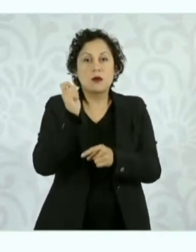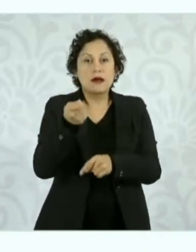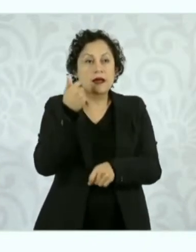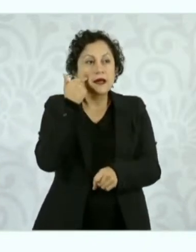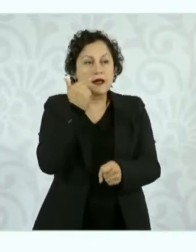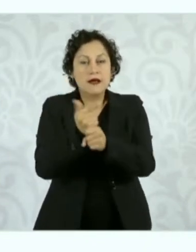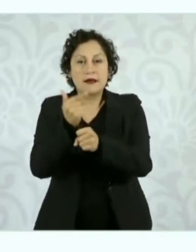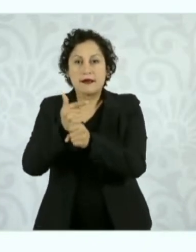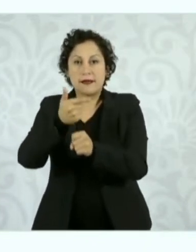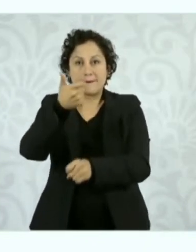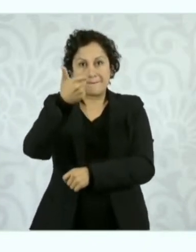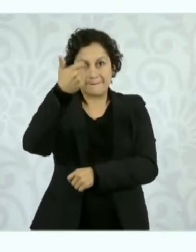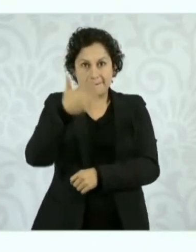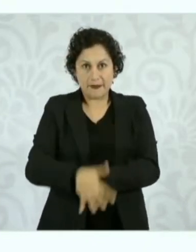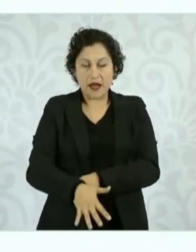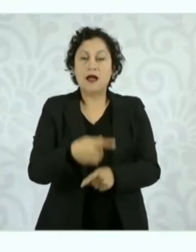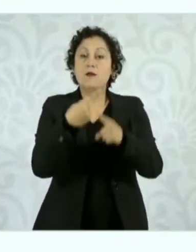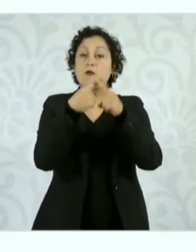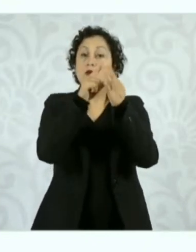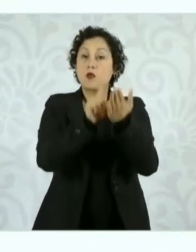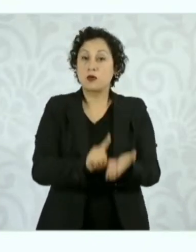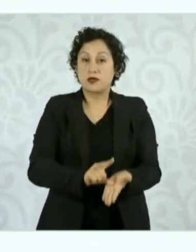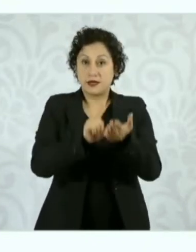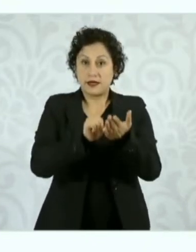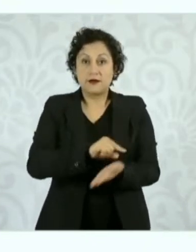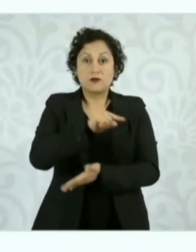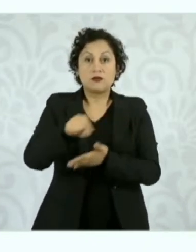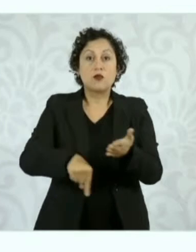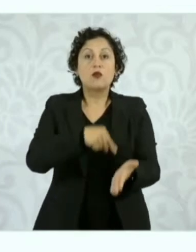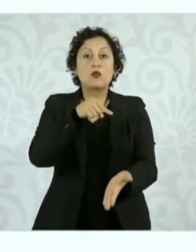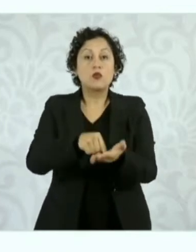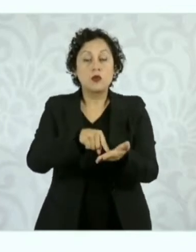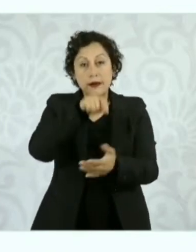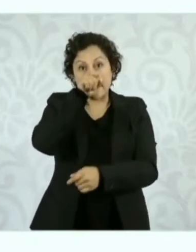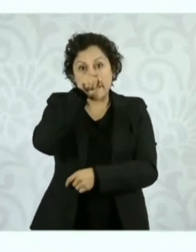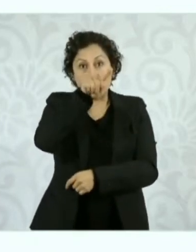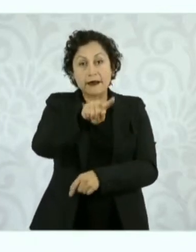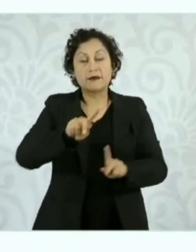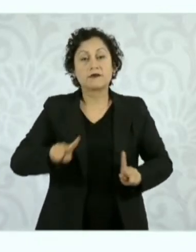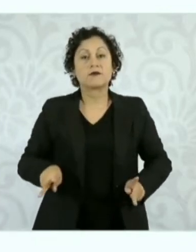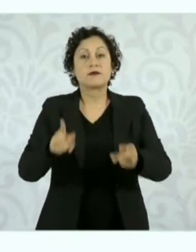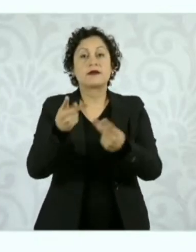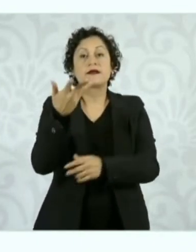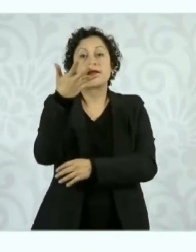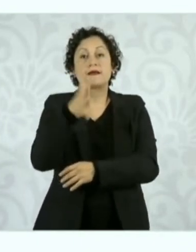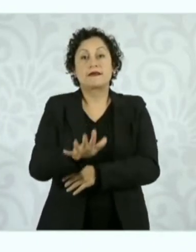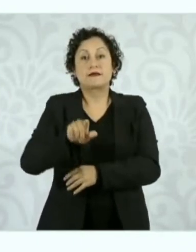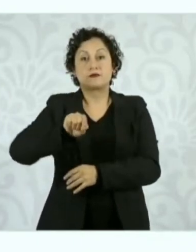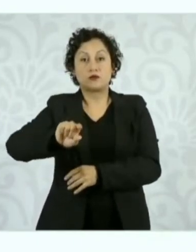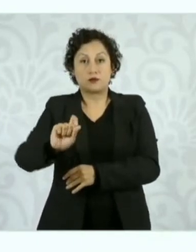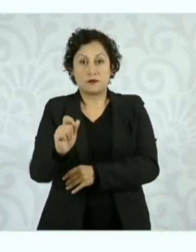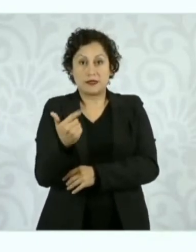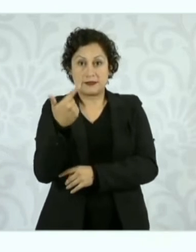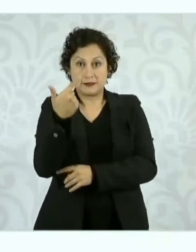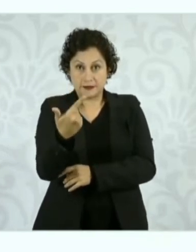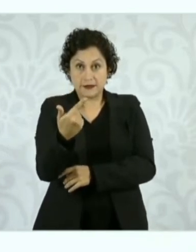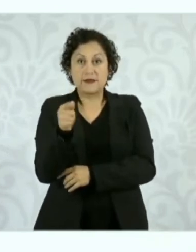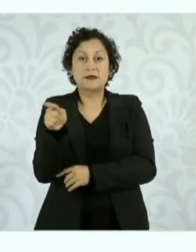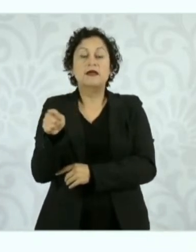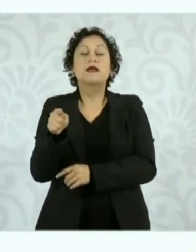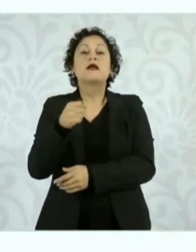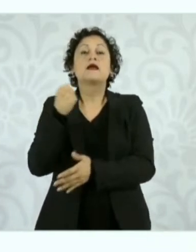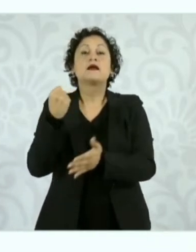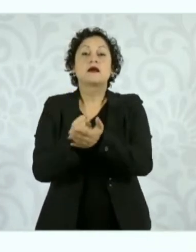gas por litro para tanque estacionario se encontró en Cocula, Jalisco, en diez pesos con veintisiete centavos con el permisionario